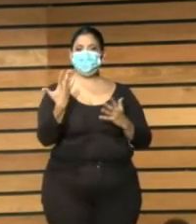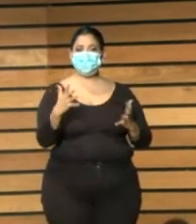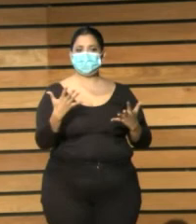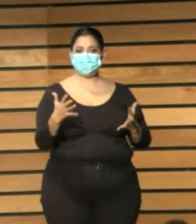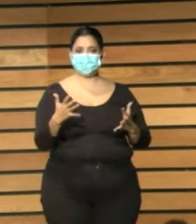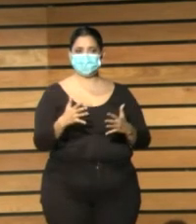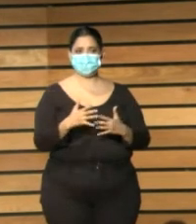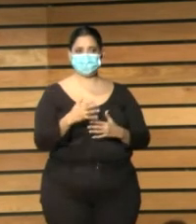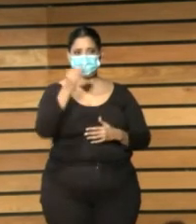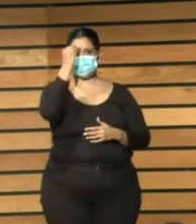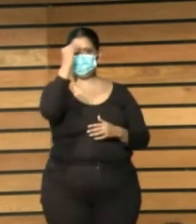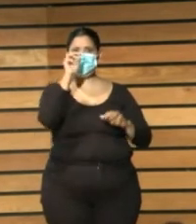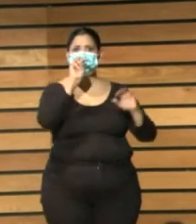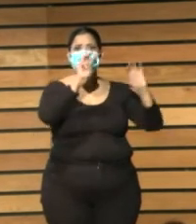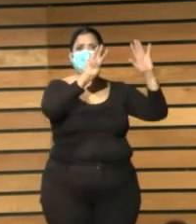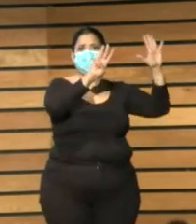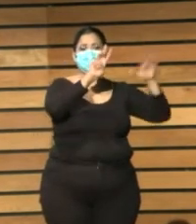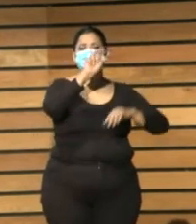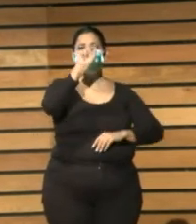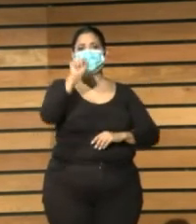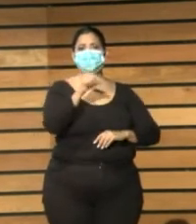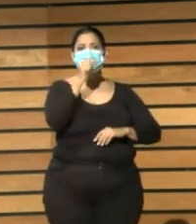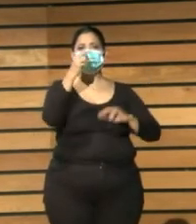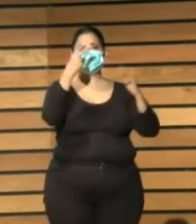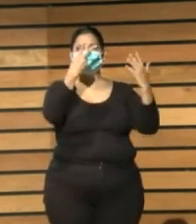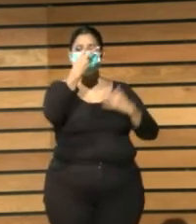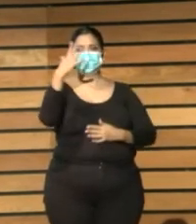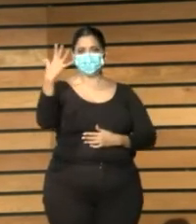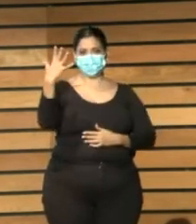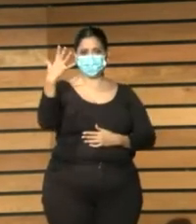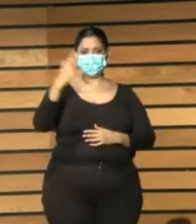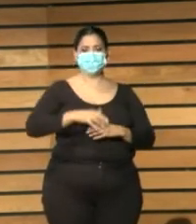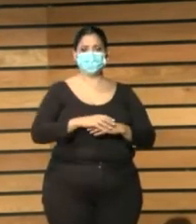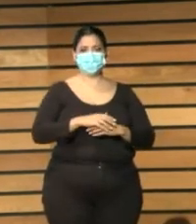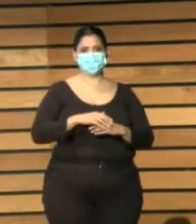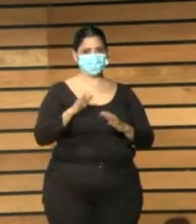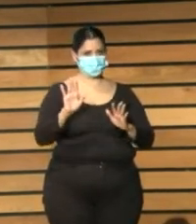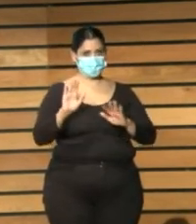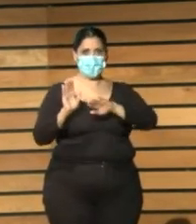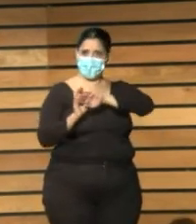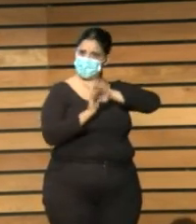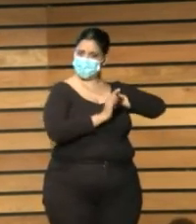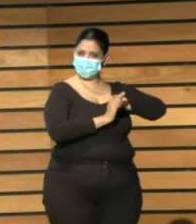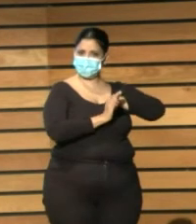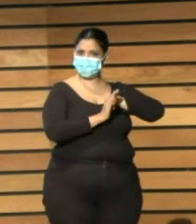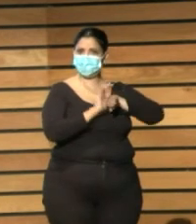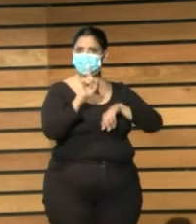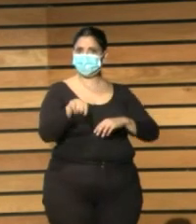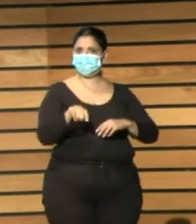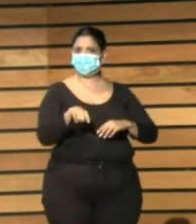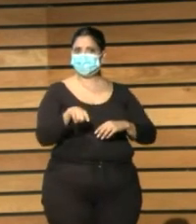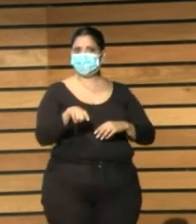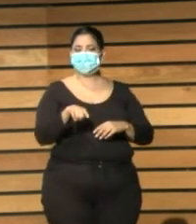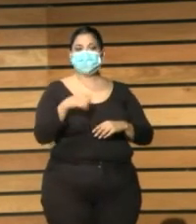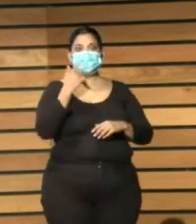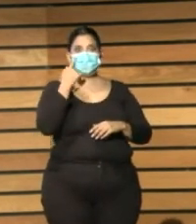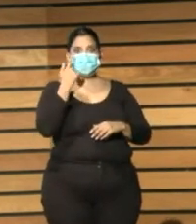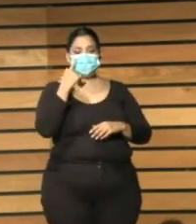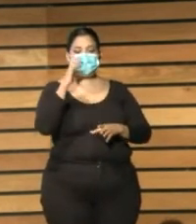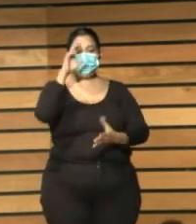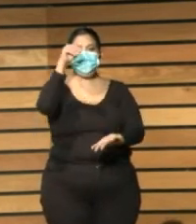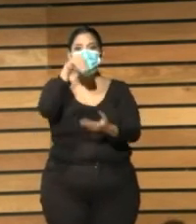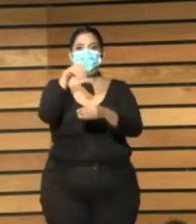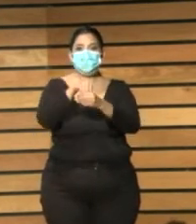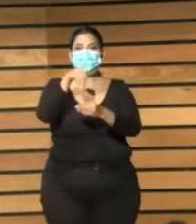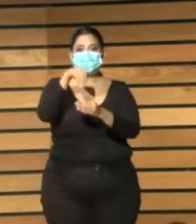más allá del estudio de valor de la contención más allá de todo eso tienen un análisis de contenidos de